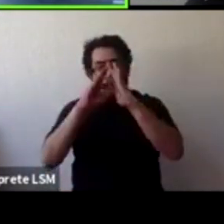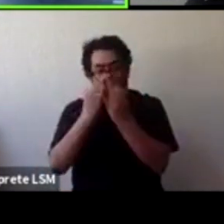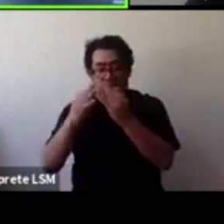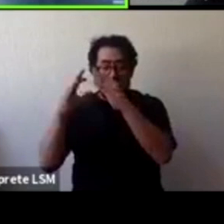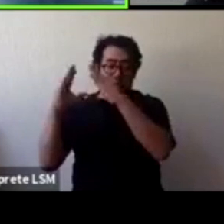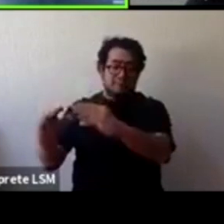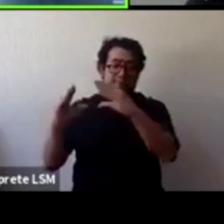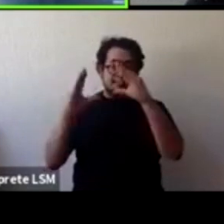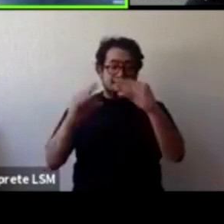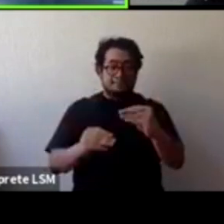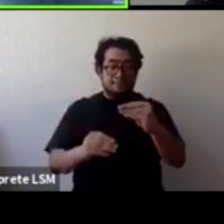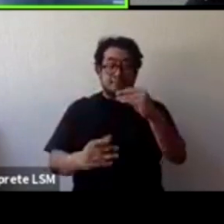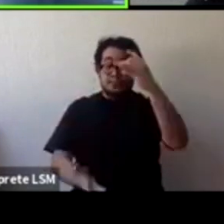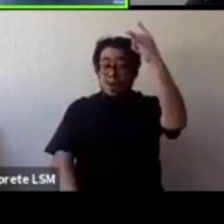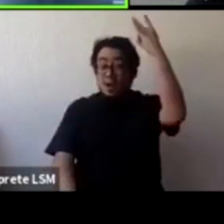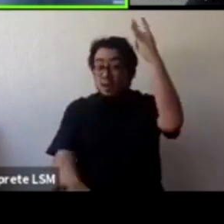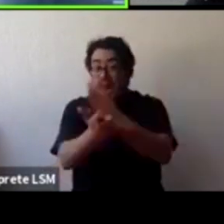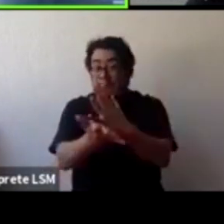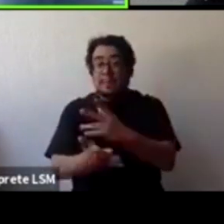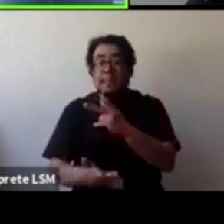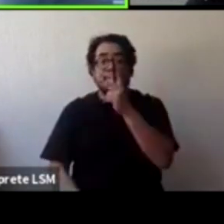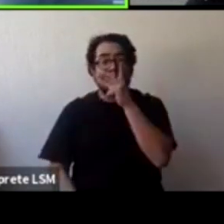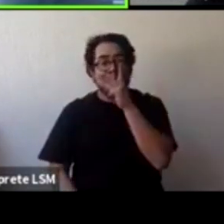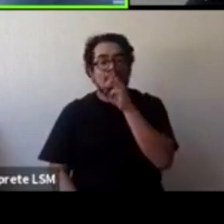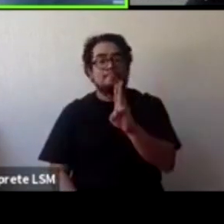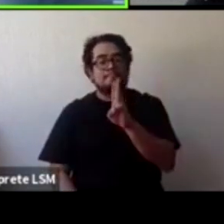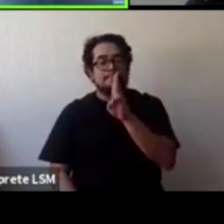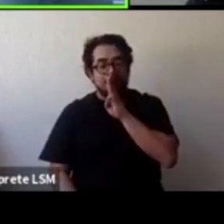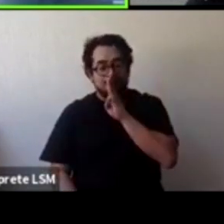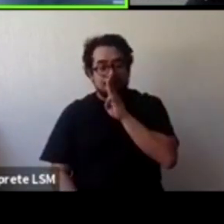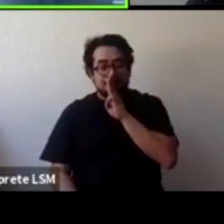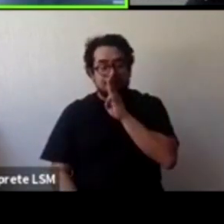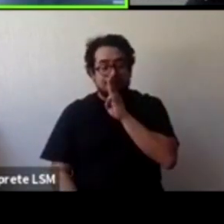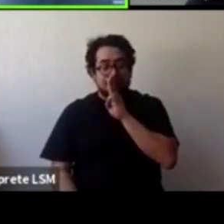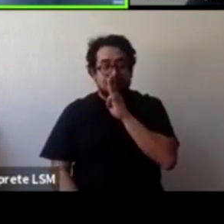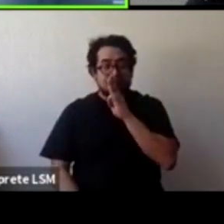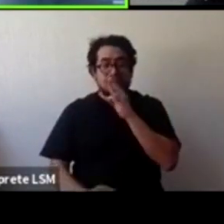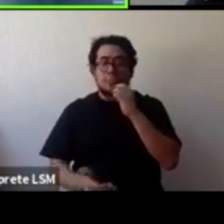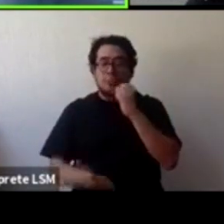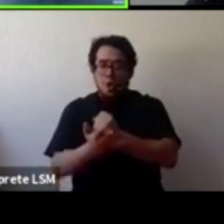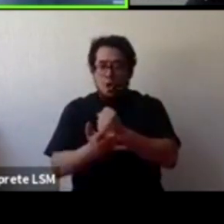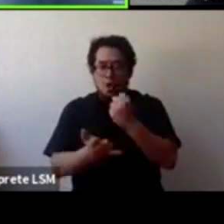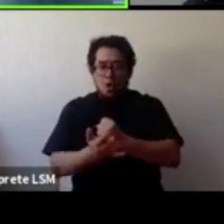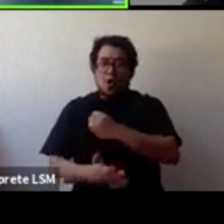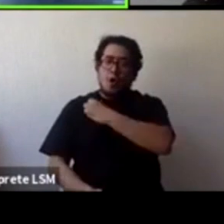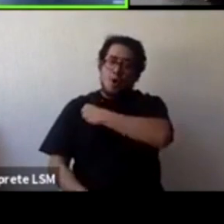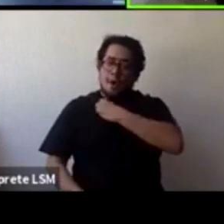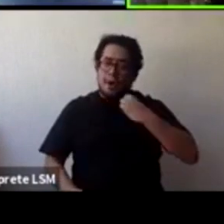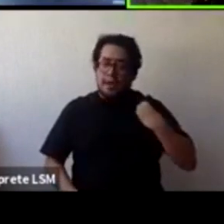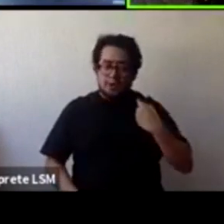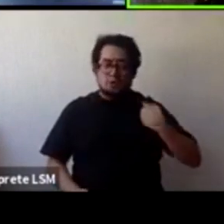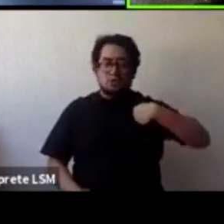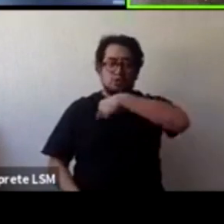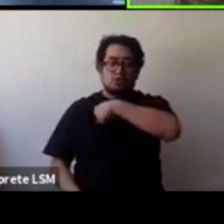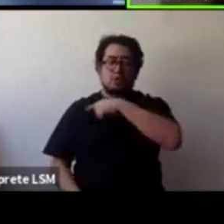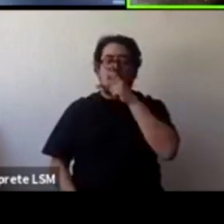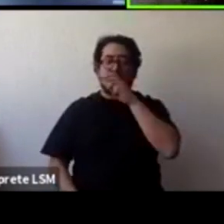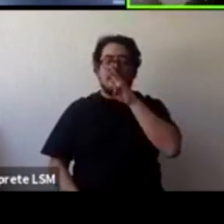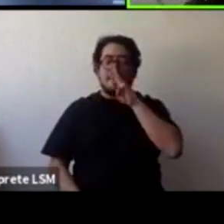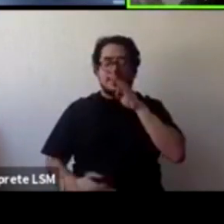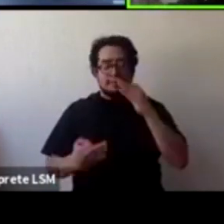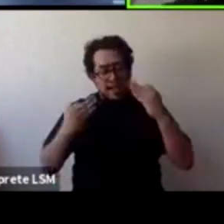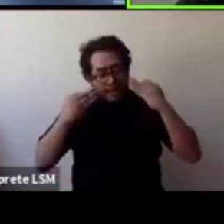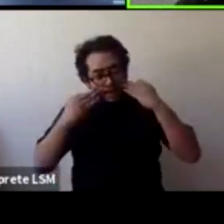responsabilidad única de los padres y es nuestra obligación estar presentes con él ok ok Moisés